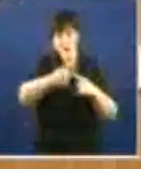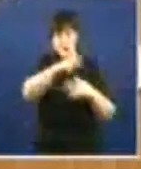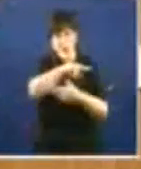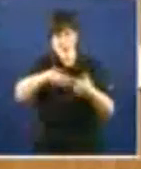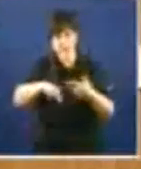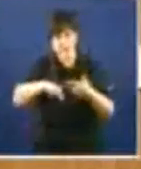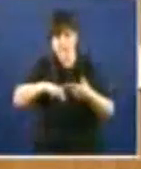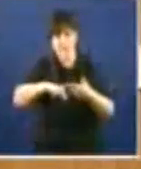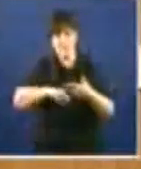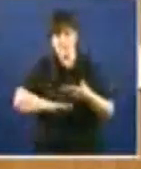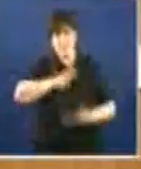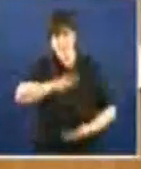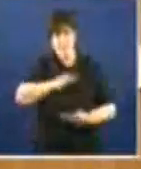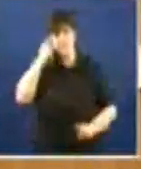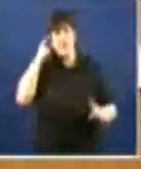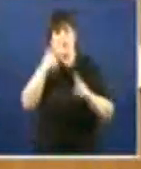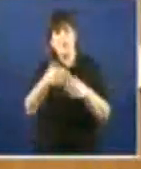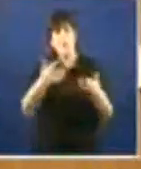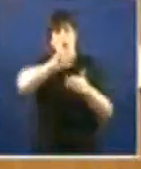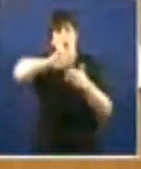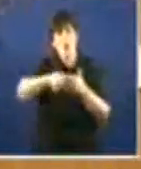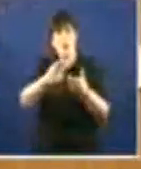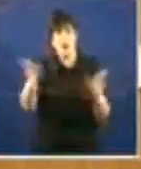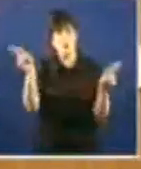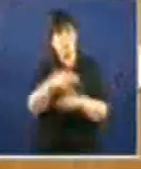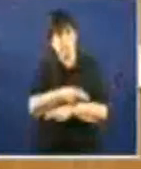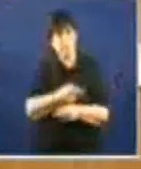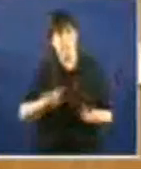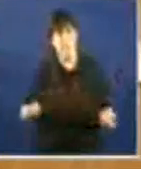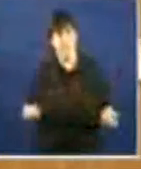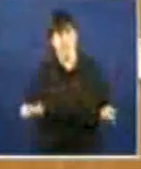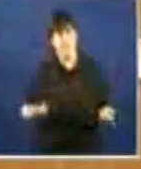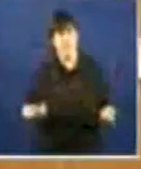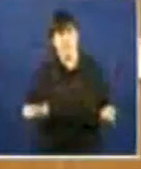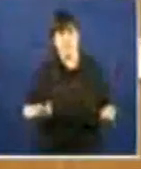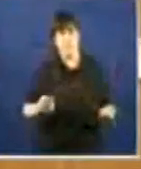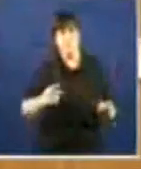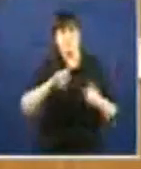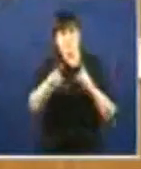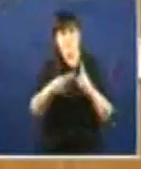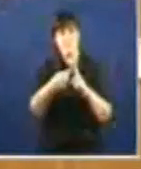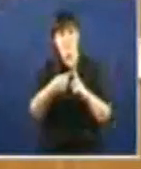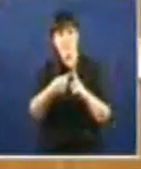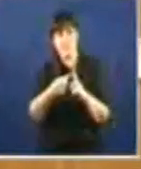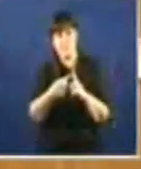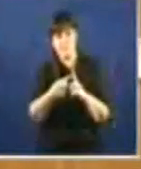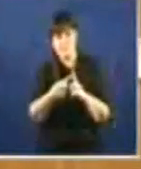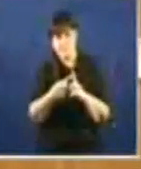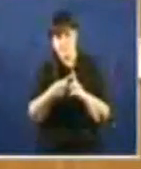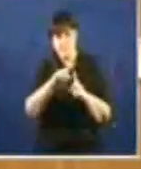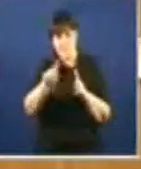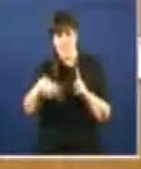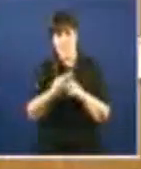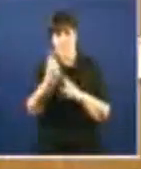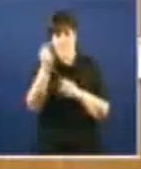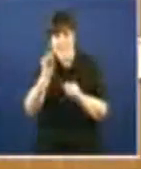capacidade de extinguir este contrato lesivo para o interés geral e ten a posibilidade tamén de facer ampliación de capital que